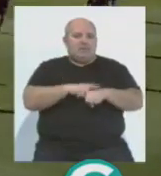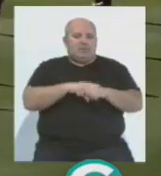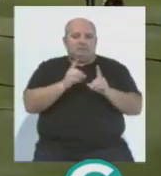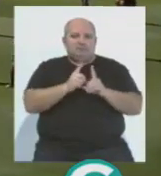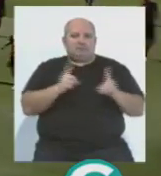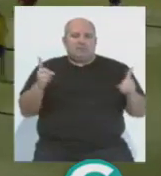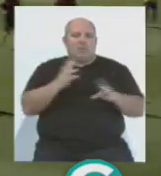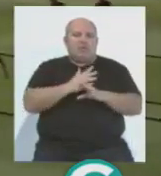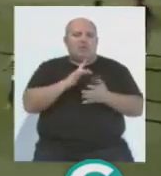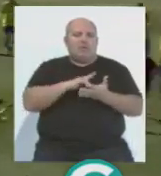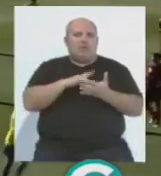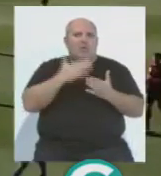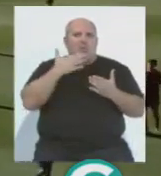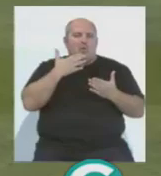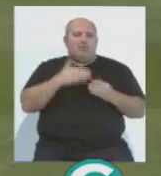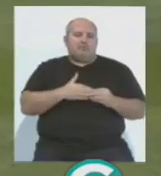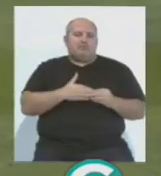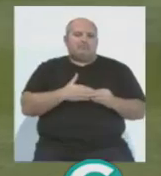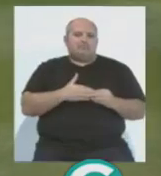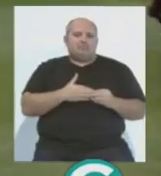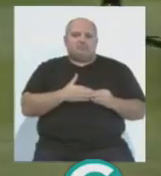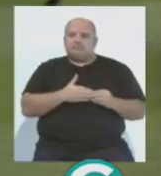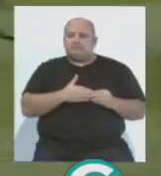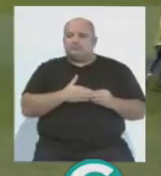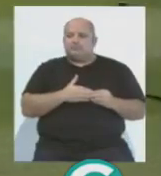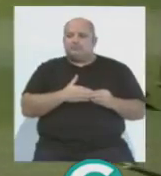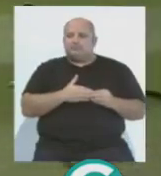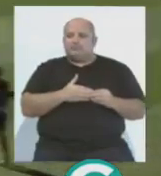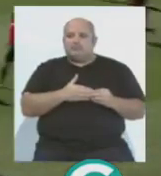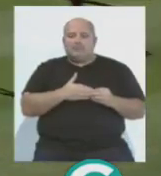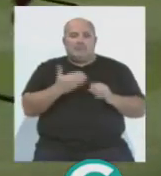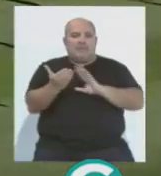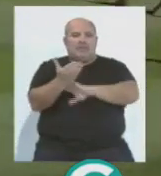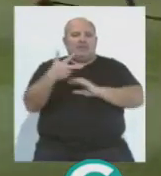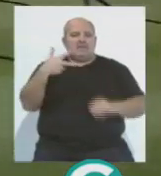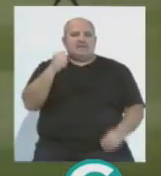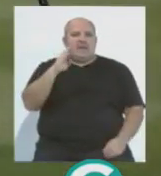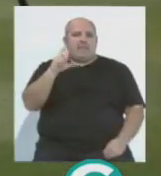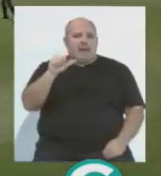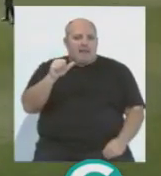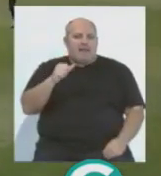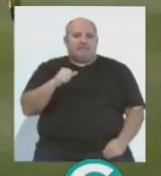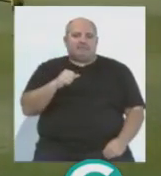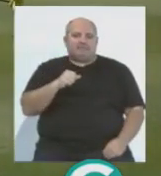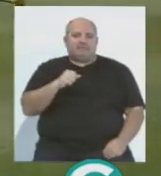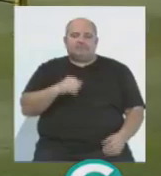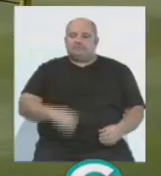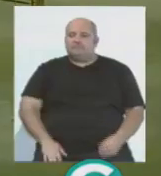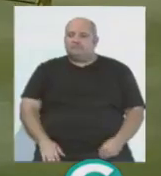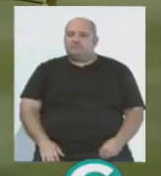jugadores como el extremo derecha Chapella, en lugar de David Toro,